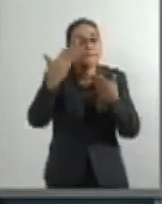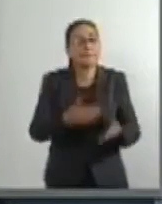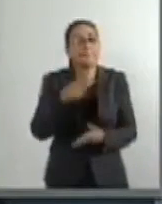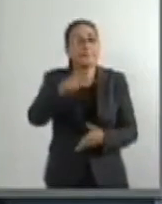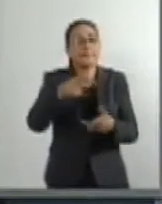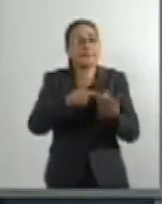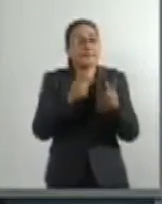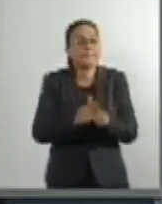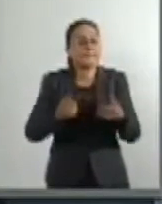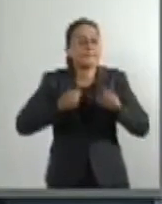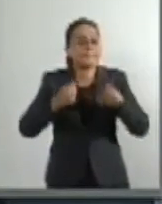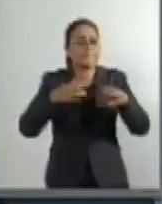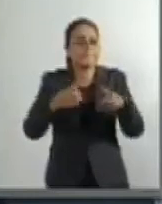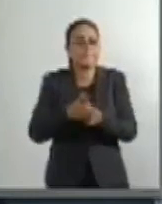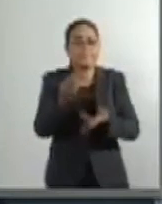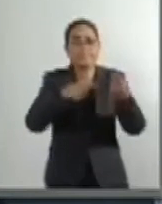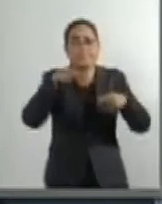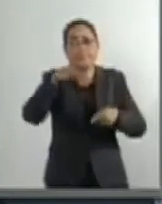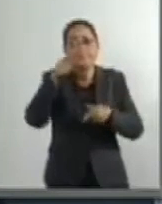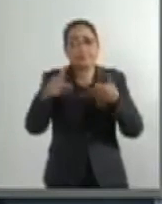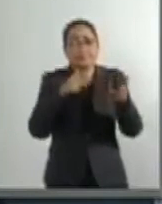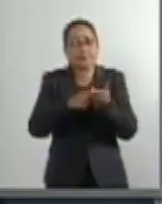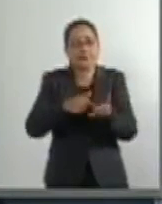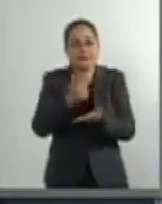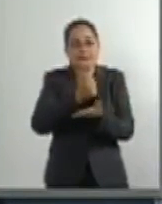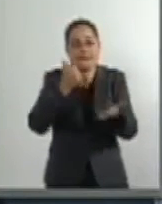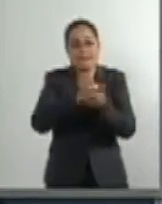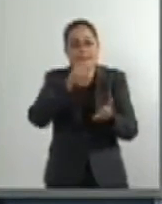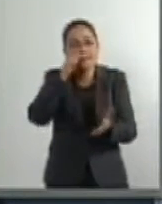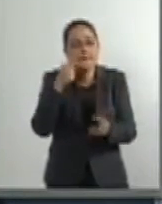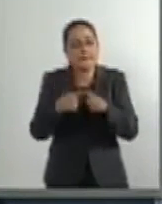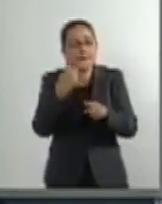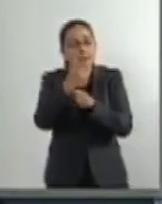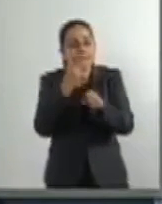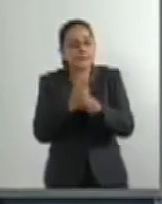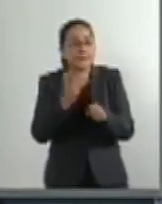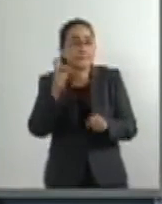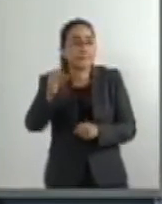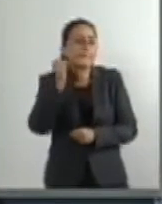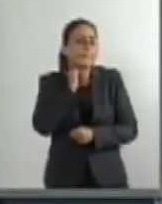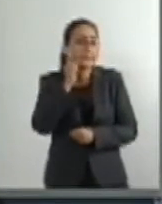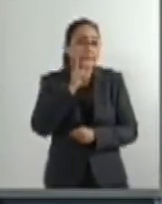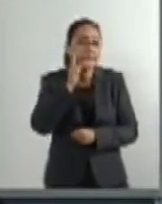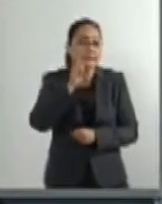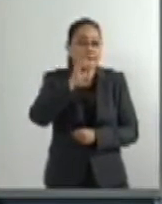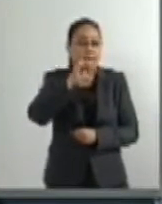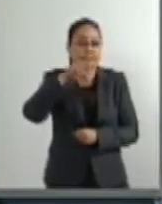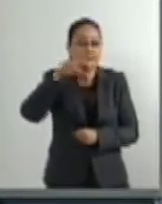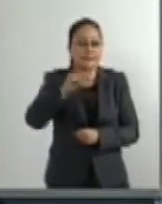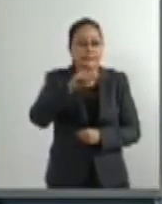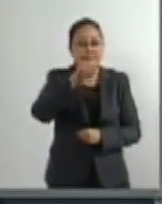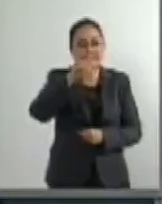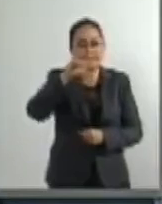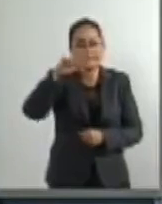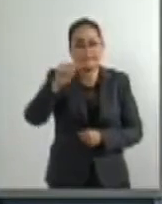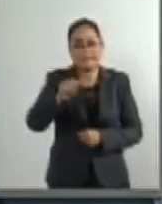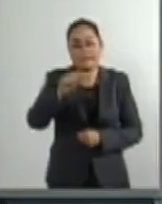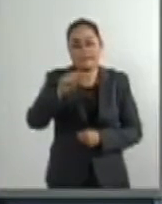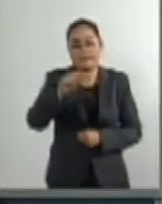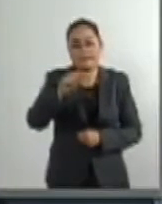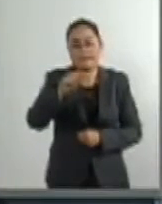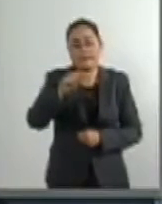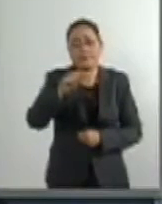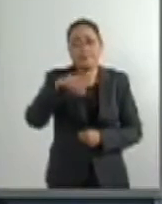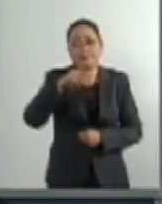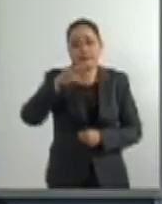a un grupo de jóvenes procedente de Ciudad Juárez, Chihuahua, invitados por la senadora Silvia Leticia Martínez Elizondo. El